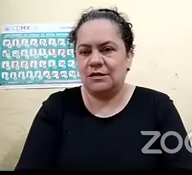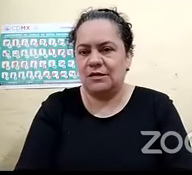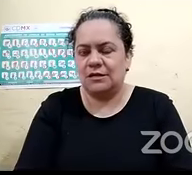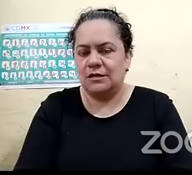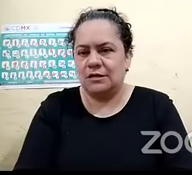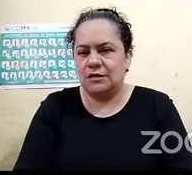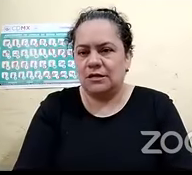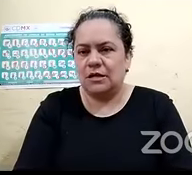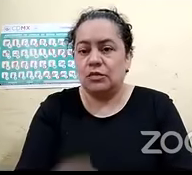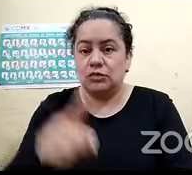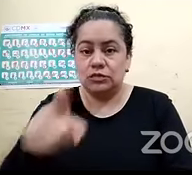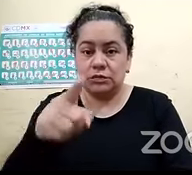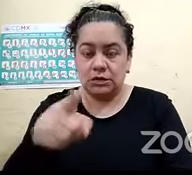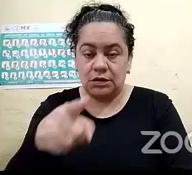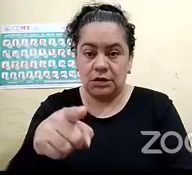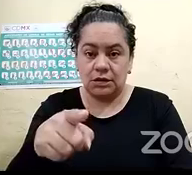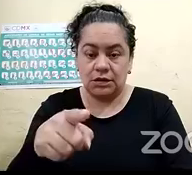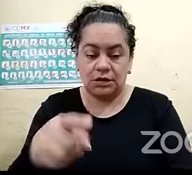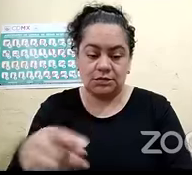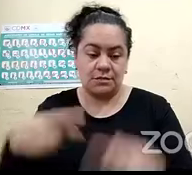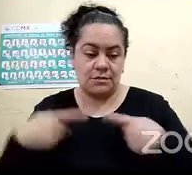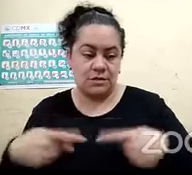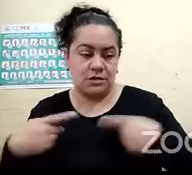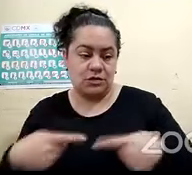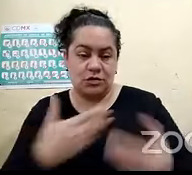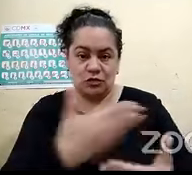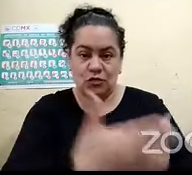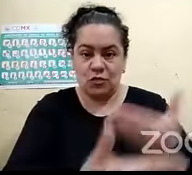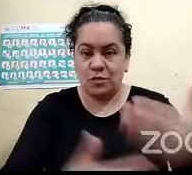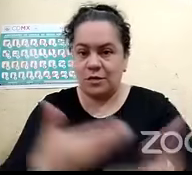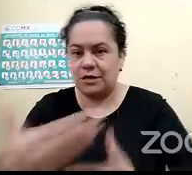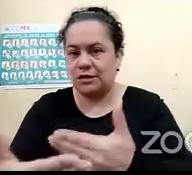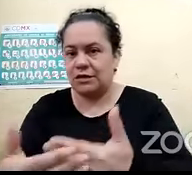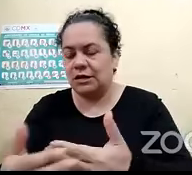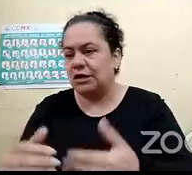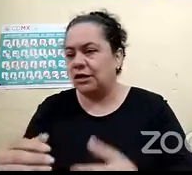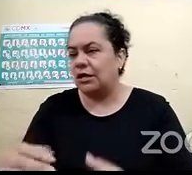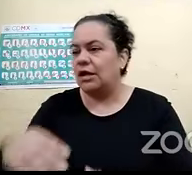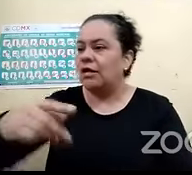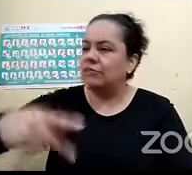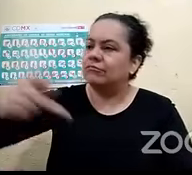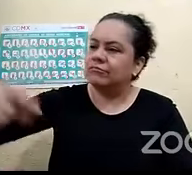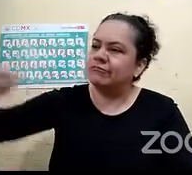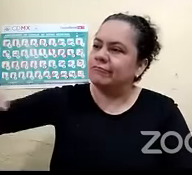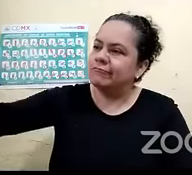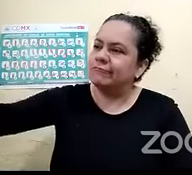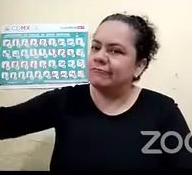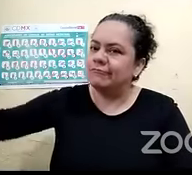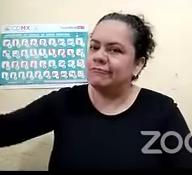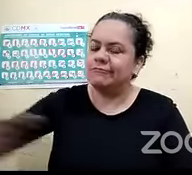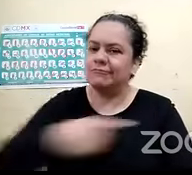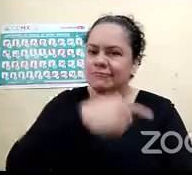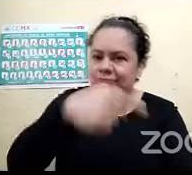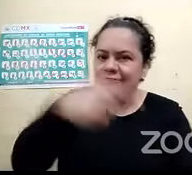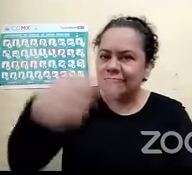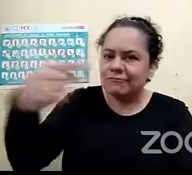transmites a una persona esa persona lo puede duplicar y cada vez seremos más los que